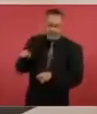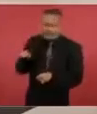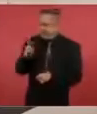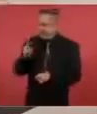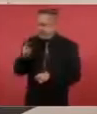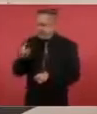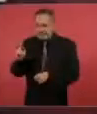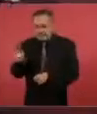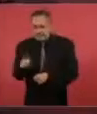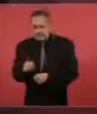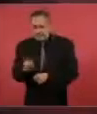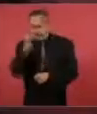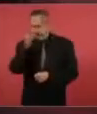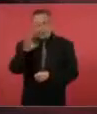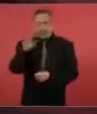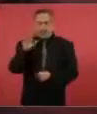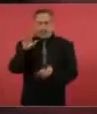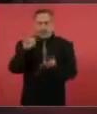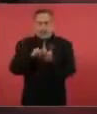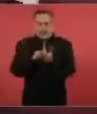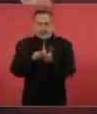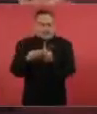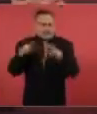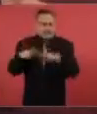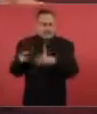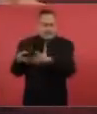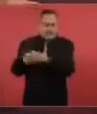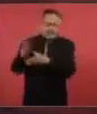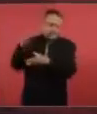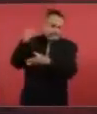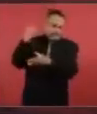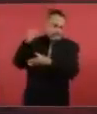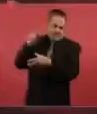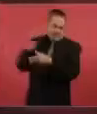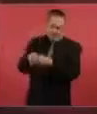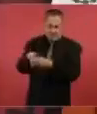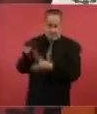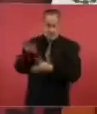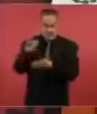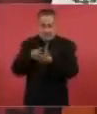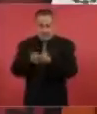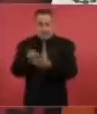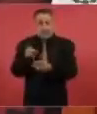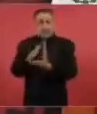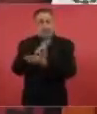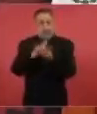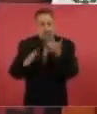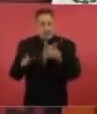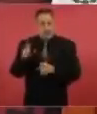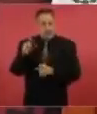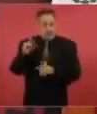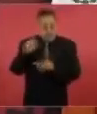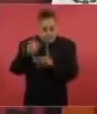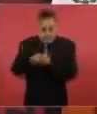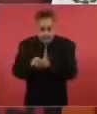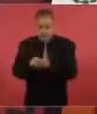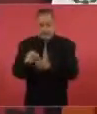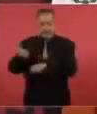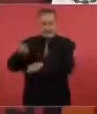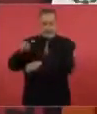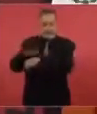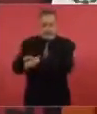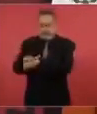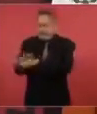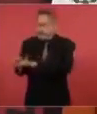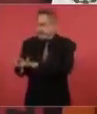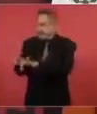Cuarenta mil elementos en su mejor momento, pero la mitad operativos y la otra mitad